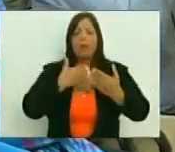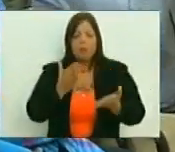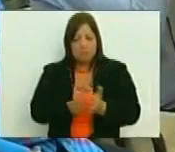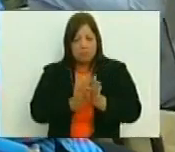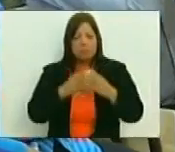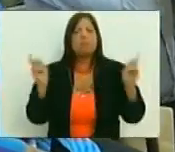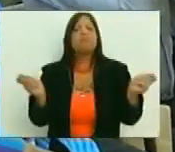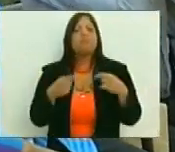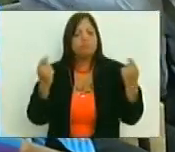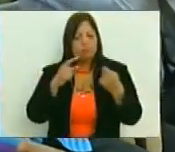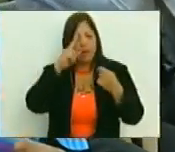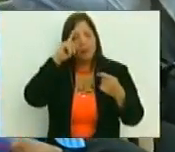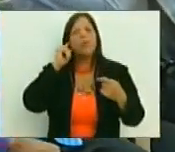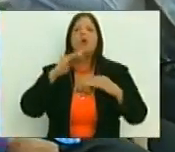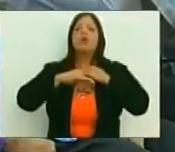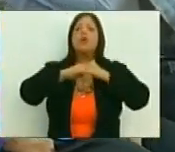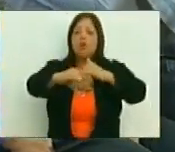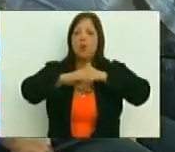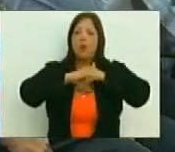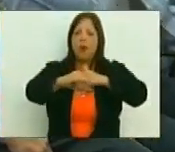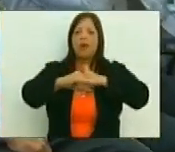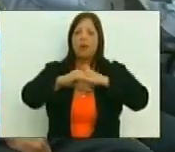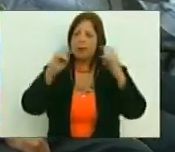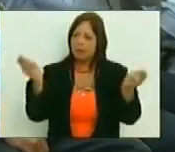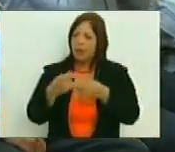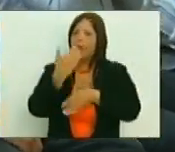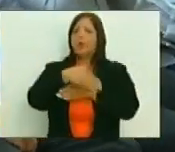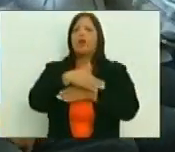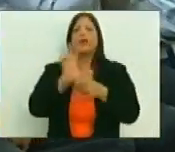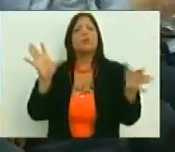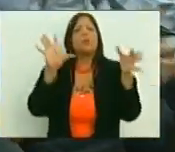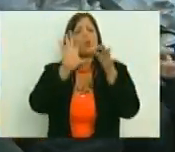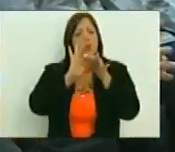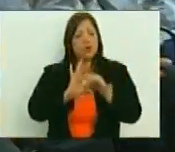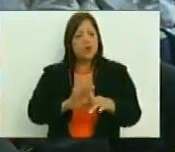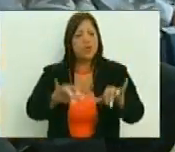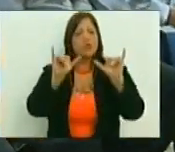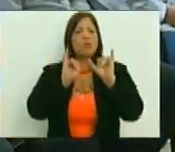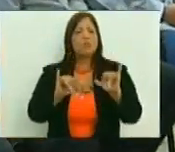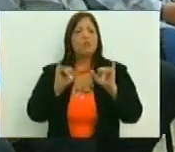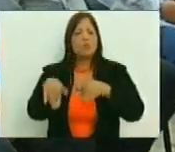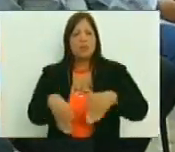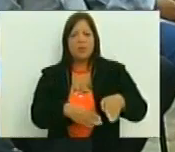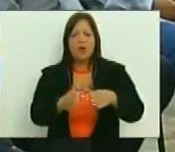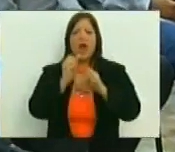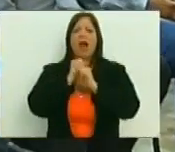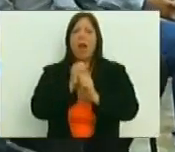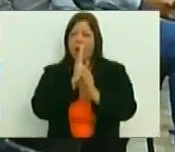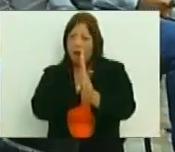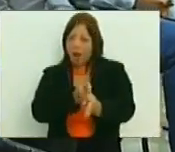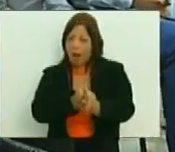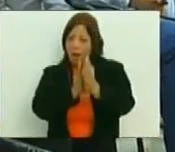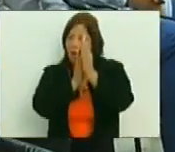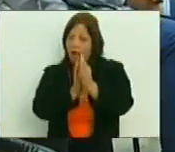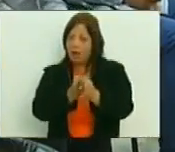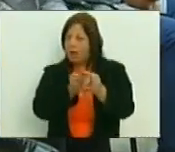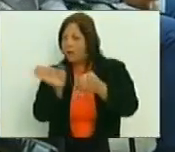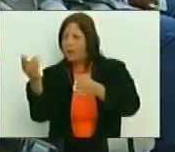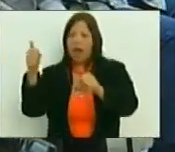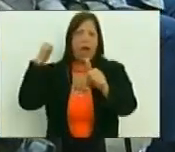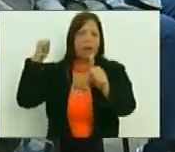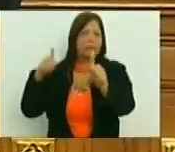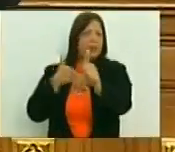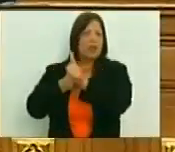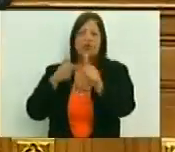pues entonces veámonos como iguales. Y salgamos todos unidos en el mismo barco, remando en la misma dirección. Que nadie se quede atrás,